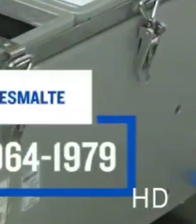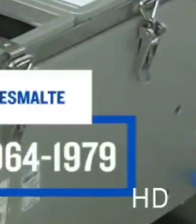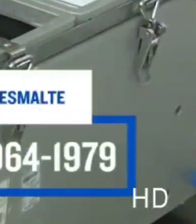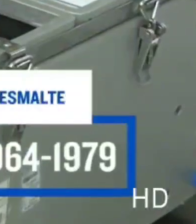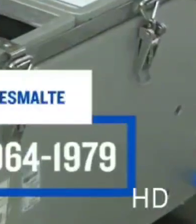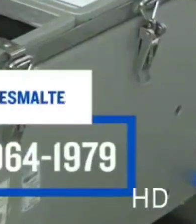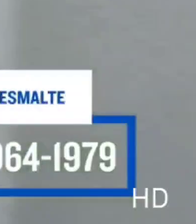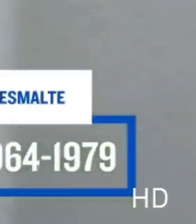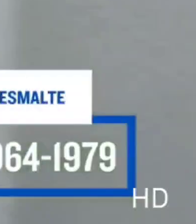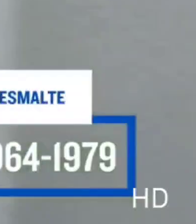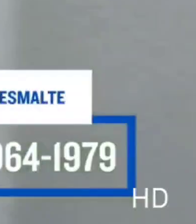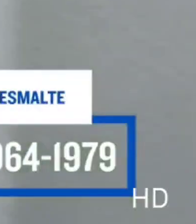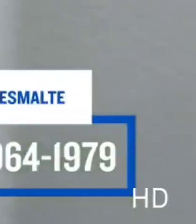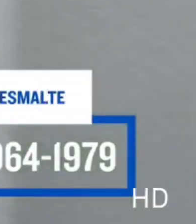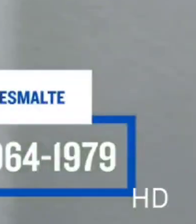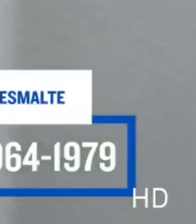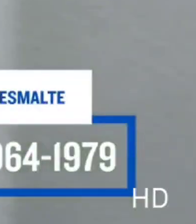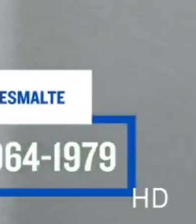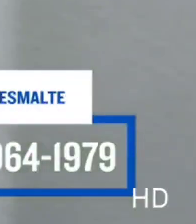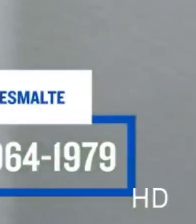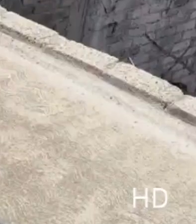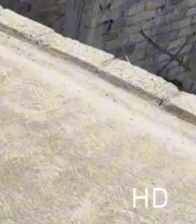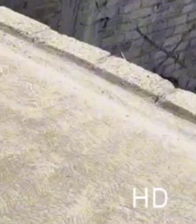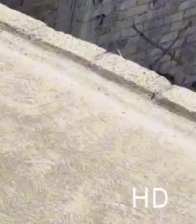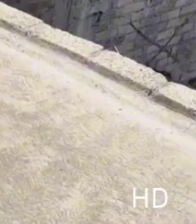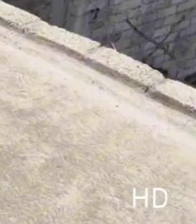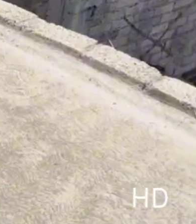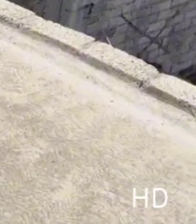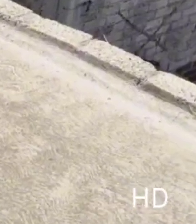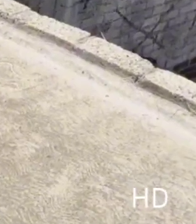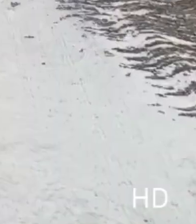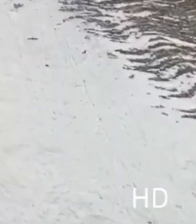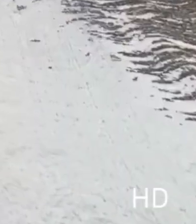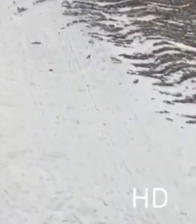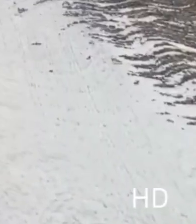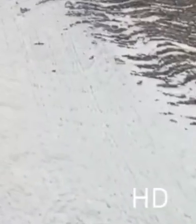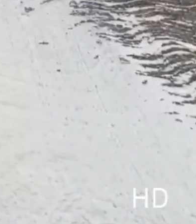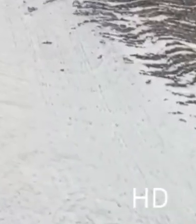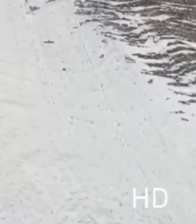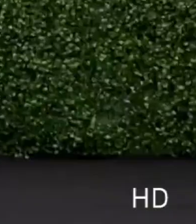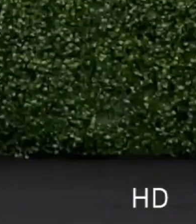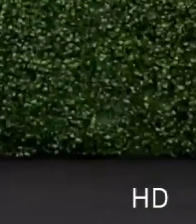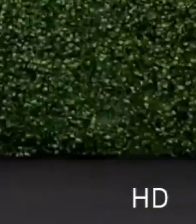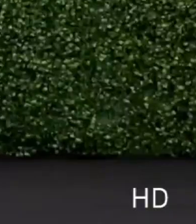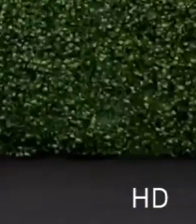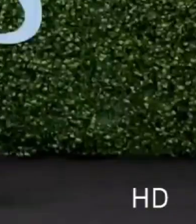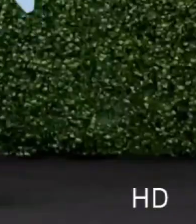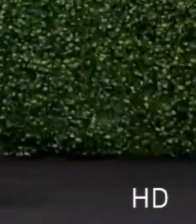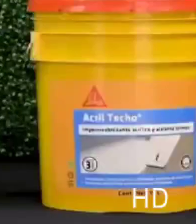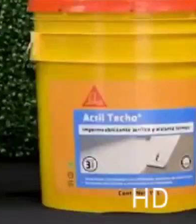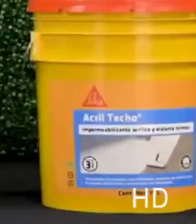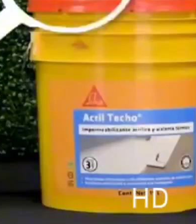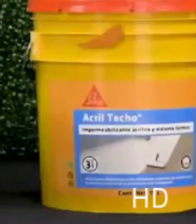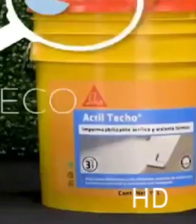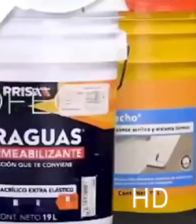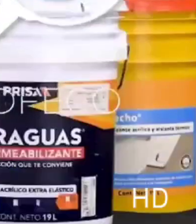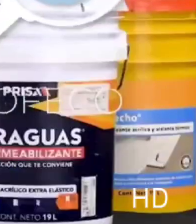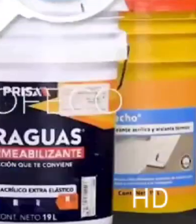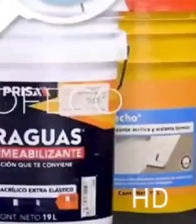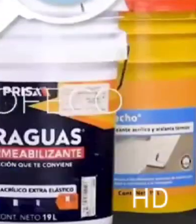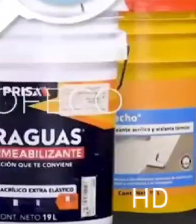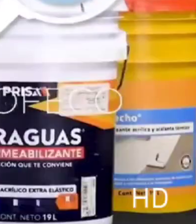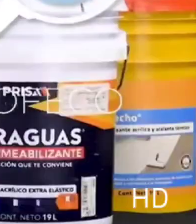si los productos cumplen con estas cuatro normas. Recientemente, el laboratorio de la Profeco revisó 15 marcas de